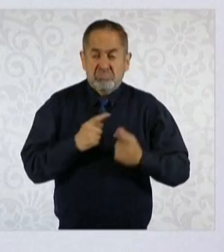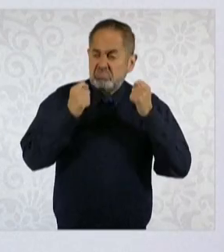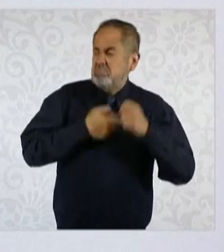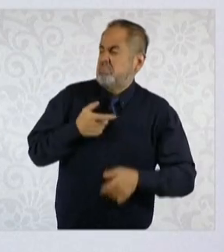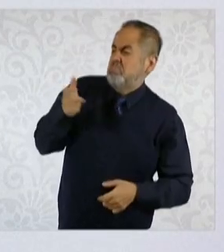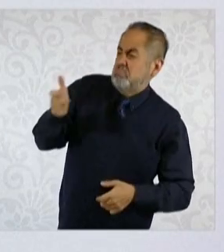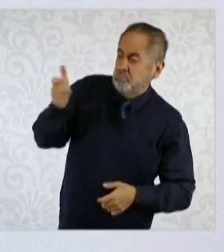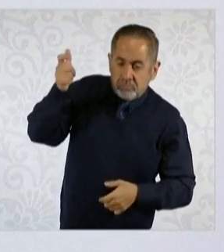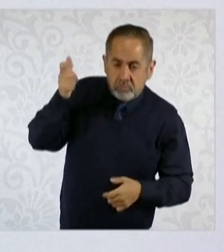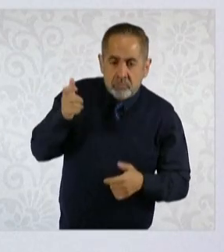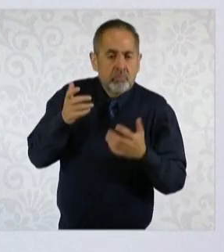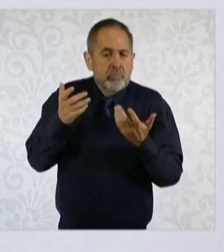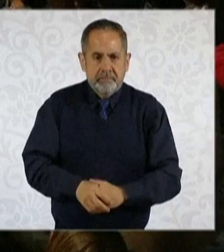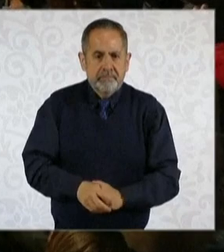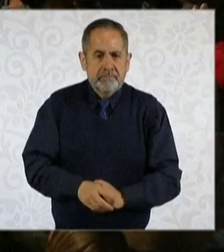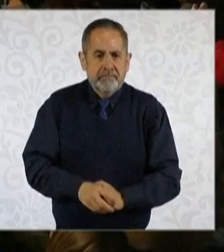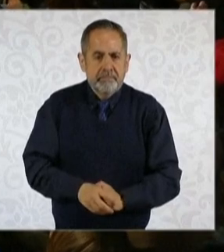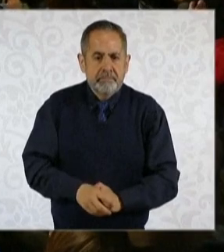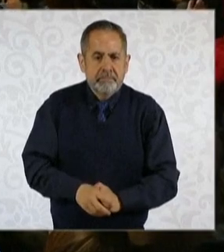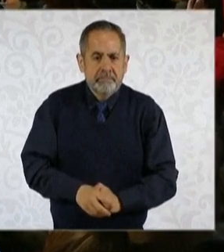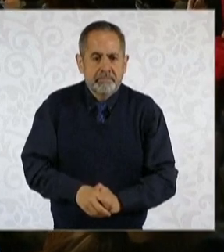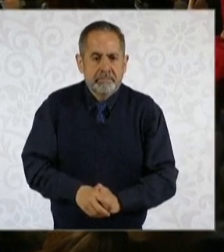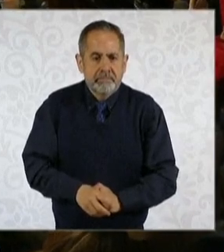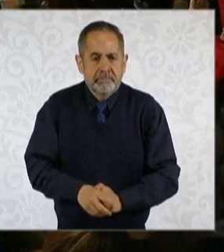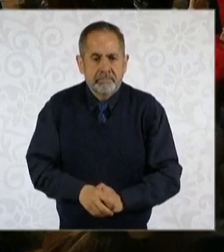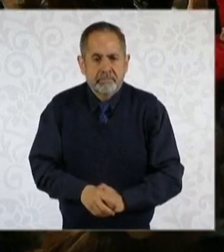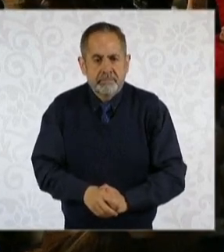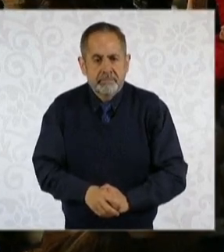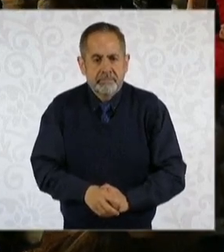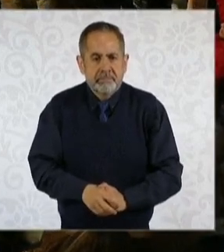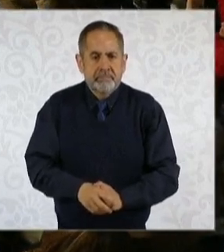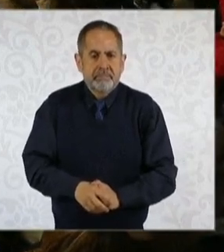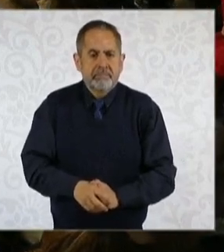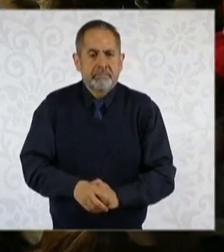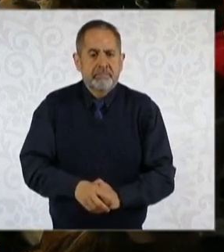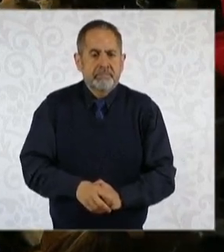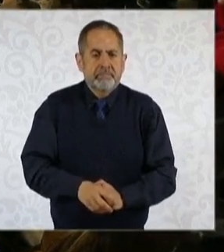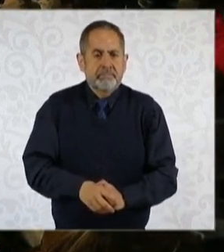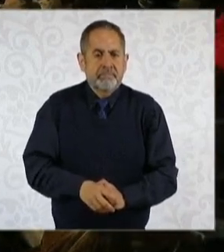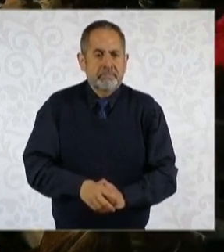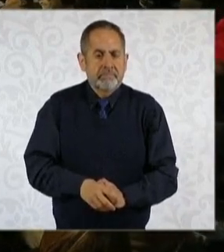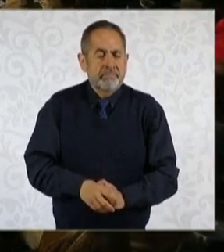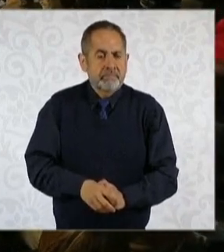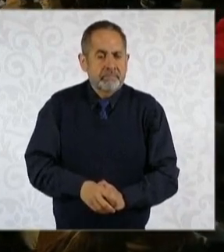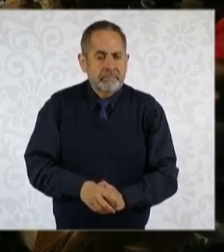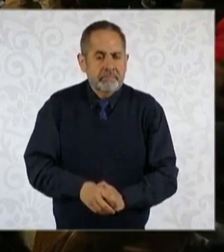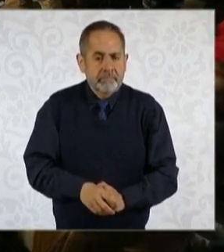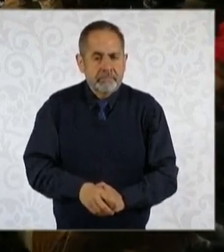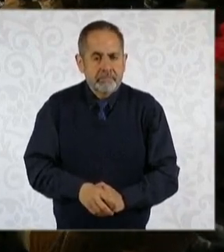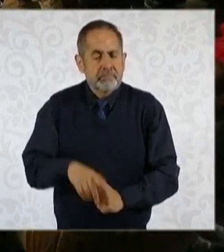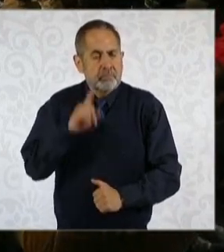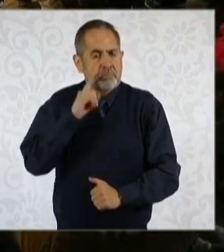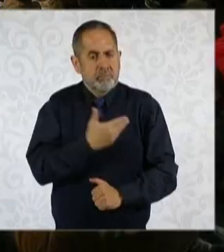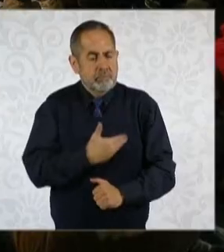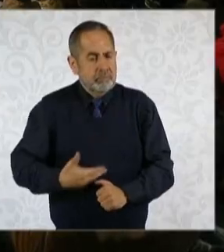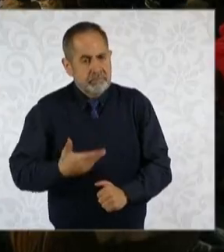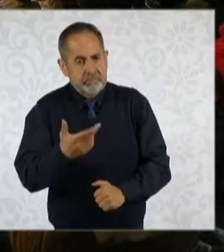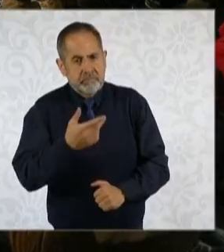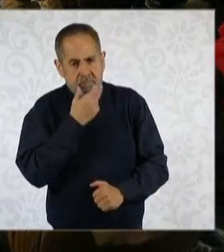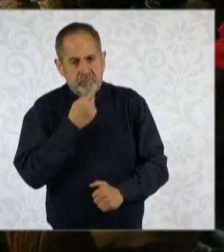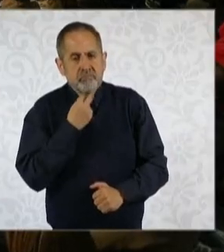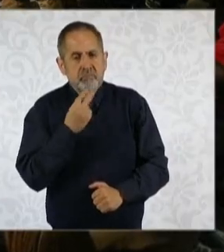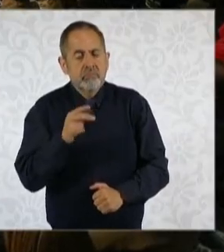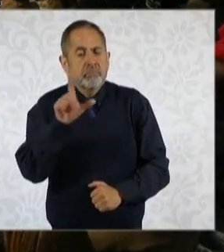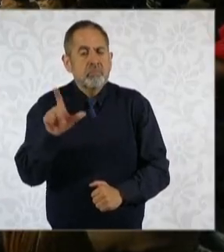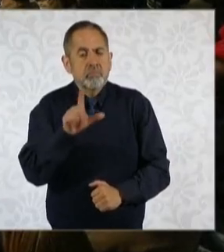y cómo ocurrieron los hechos. Los fallecidos eran de nacionalidad egipcia, salvadoreña y peruana. Sheinbaum